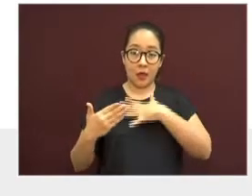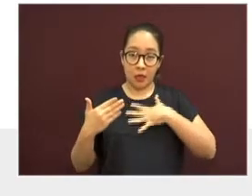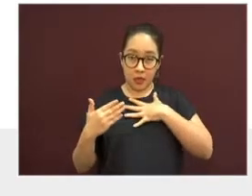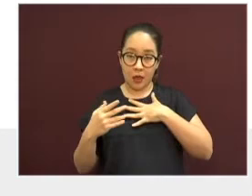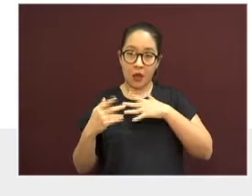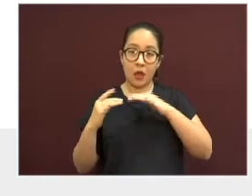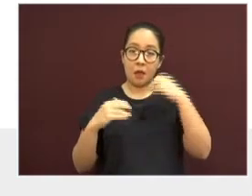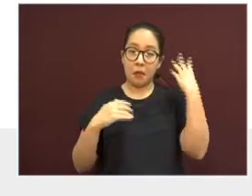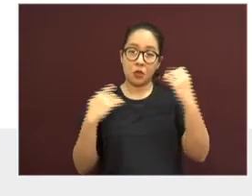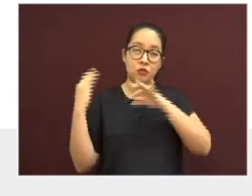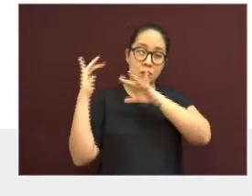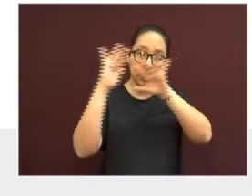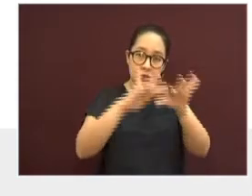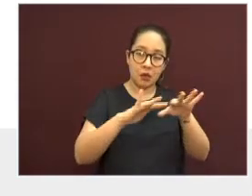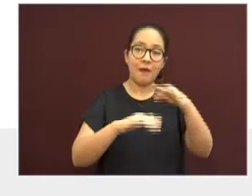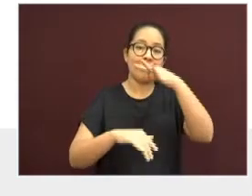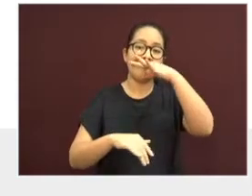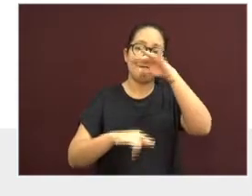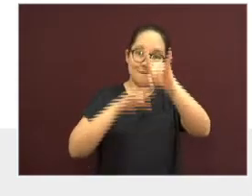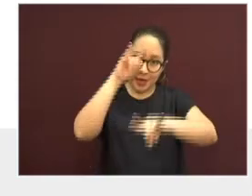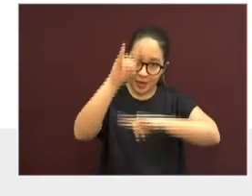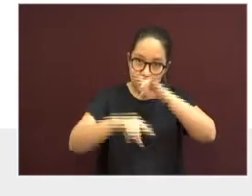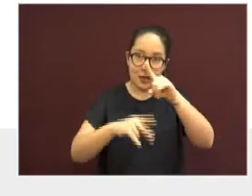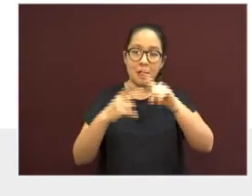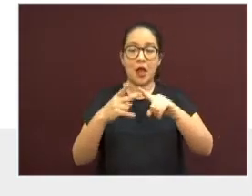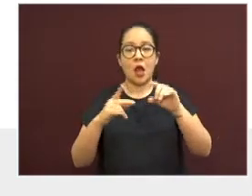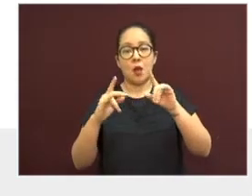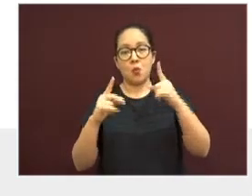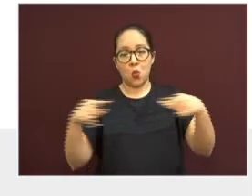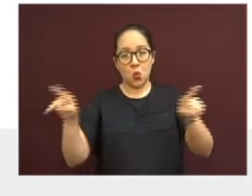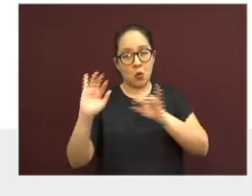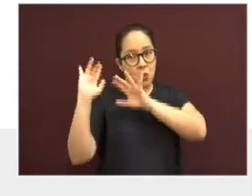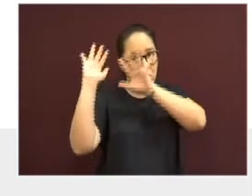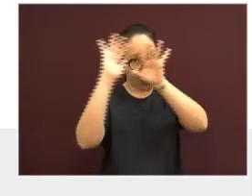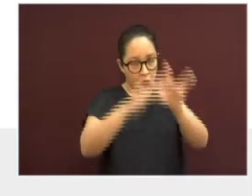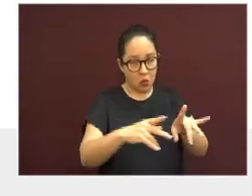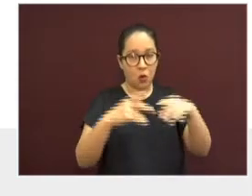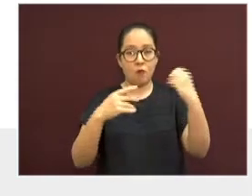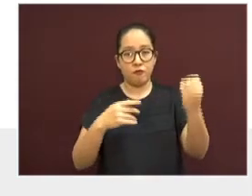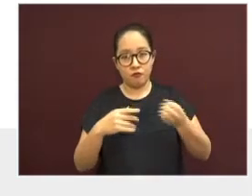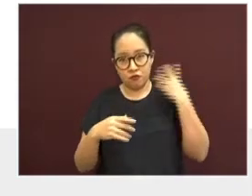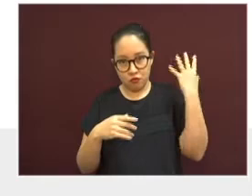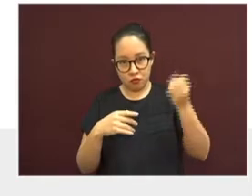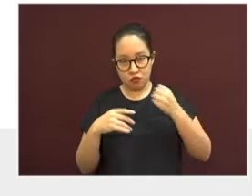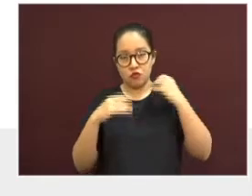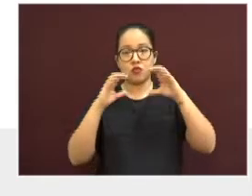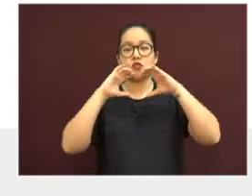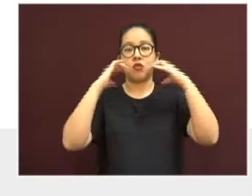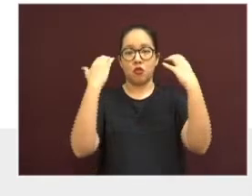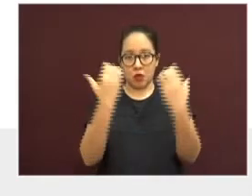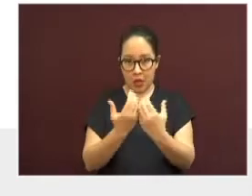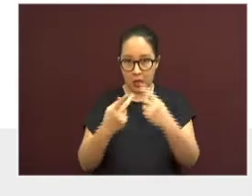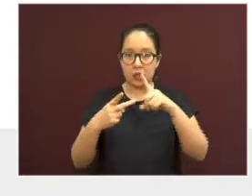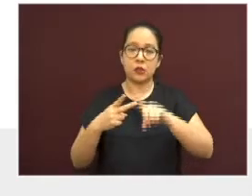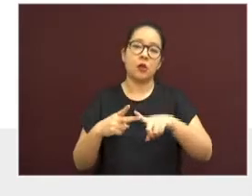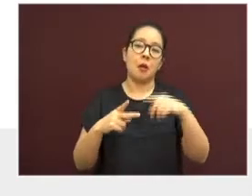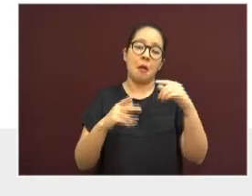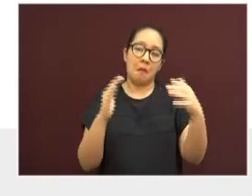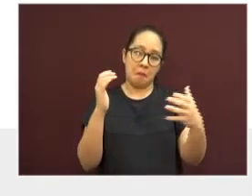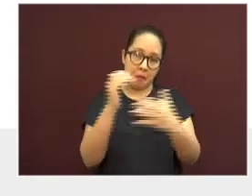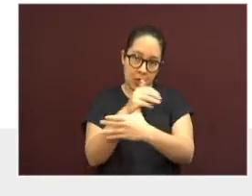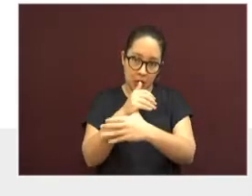los conciertos, los salones de evento, congresos, foros, bares, centros nocturnos,